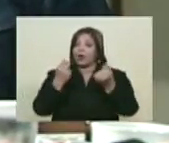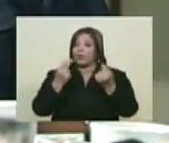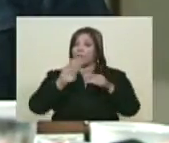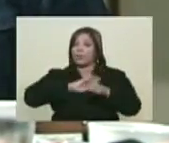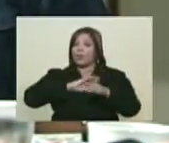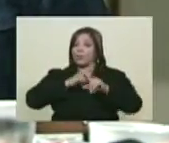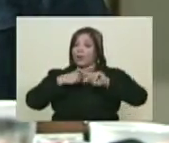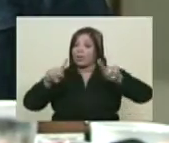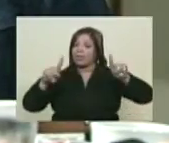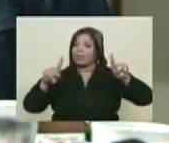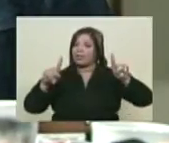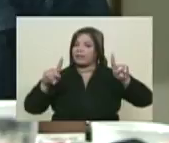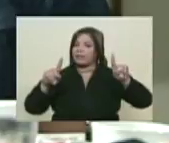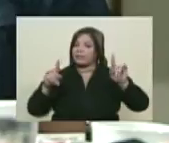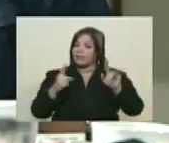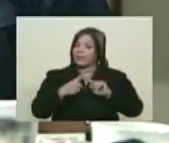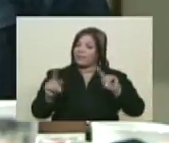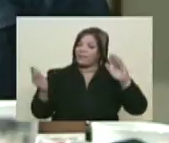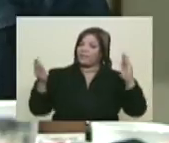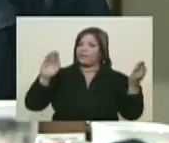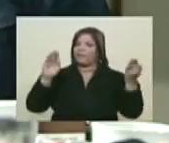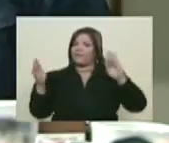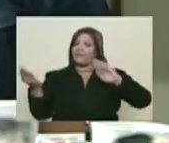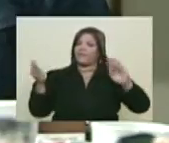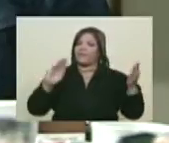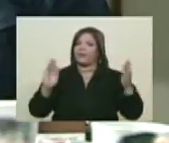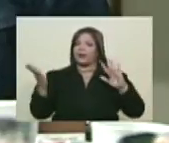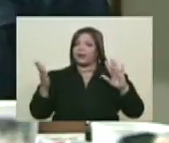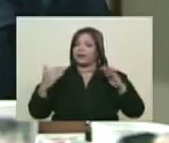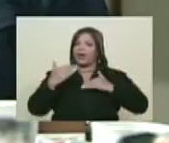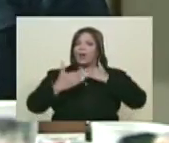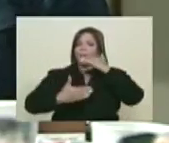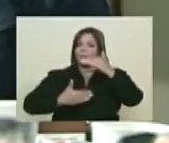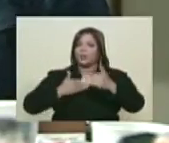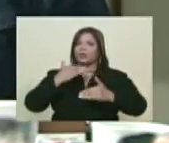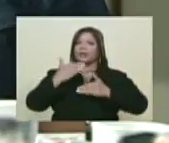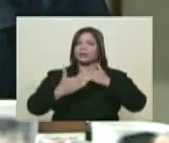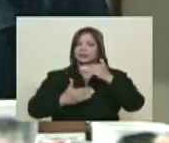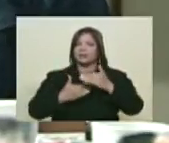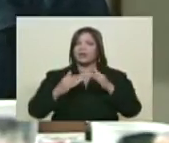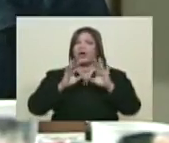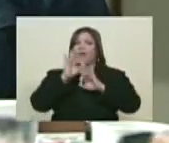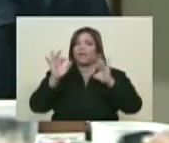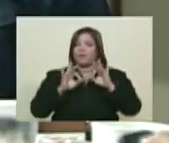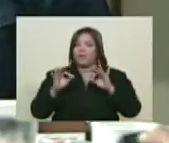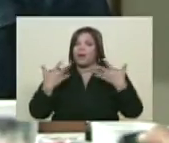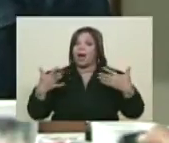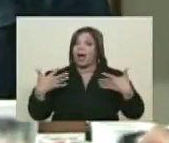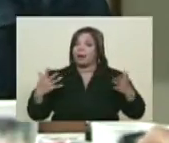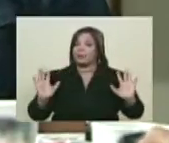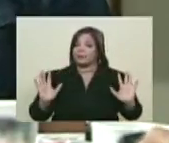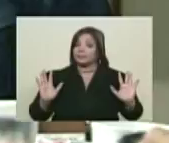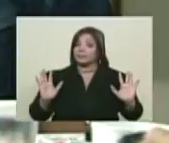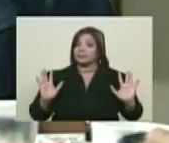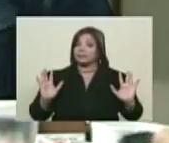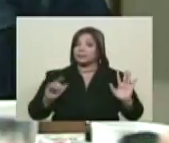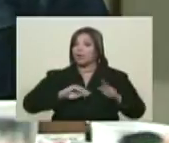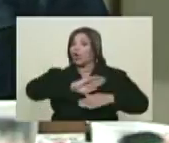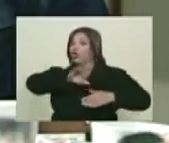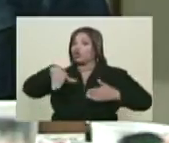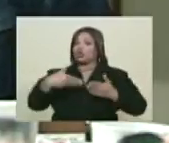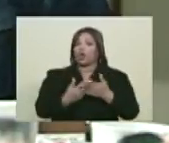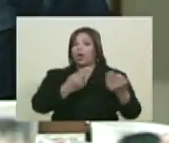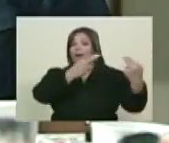se mueve de una manera distinta, de una manera progresiva, incluso de una manera alarmante. No toda la